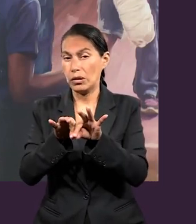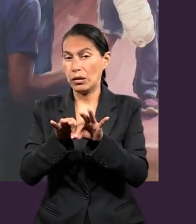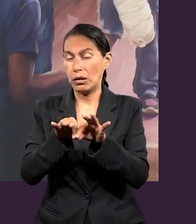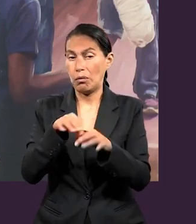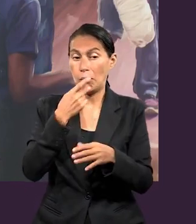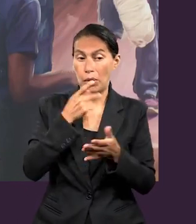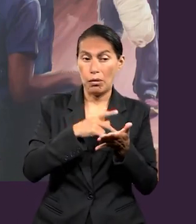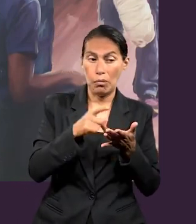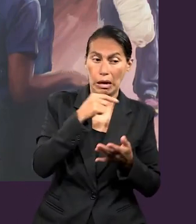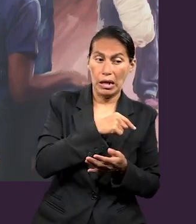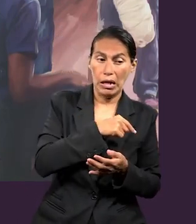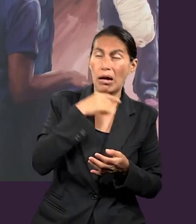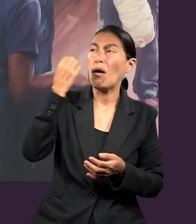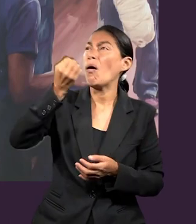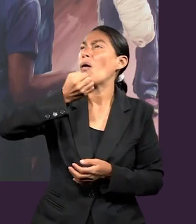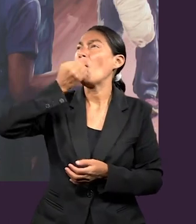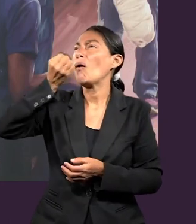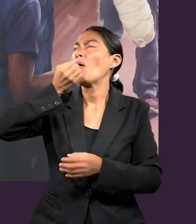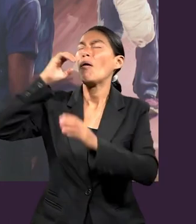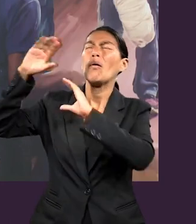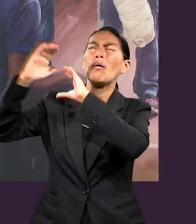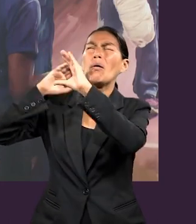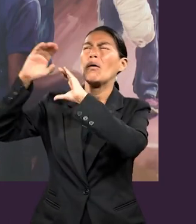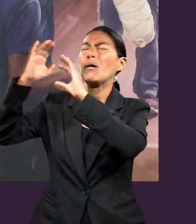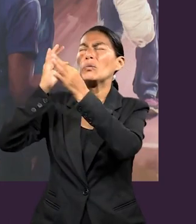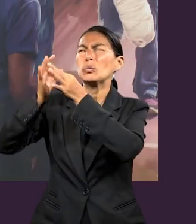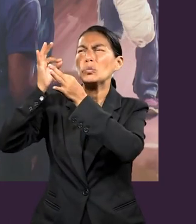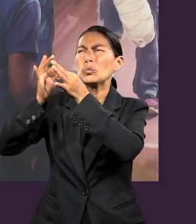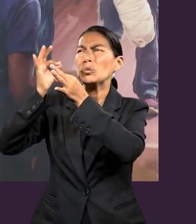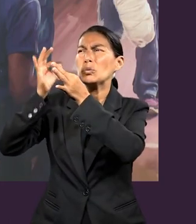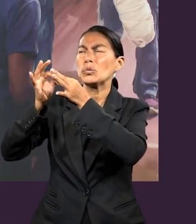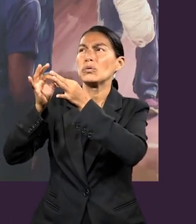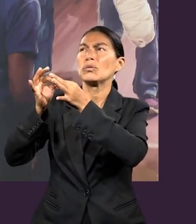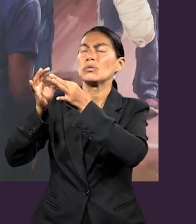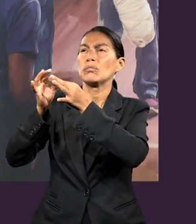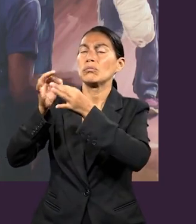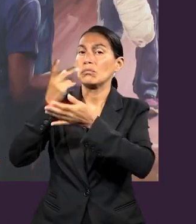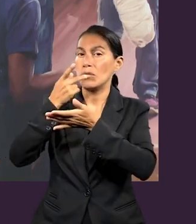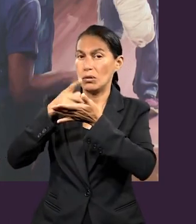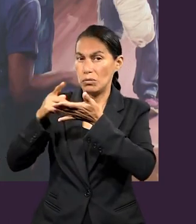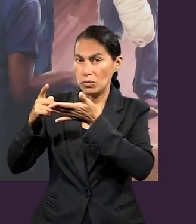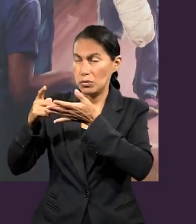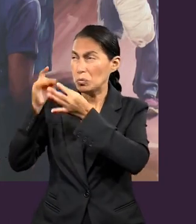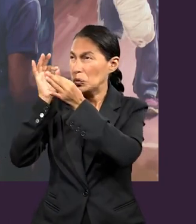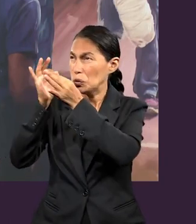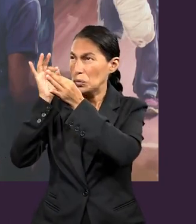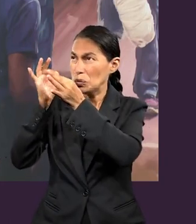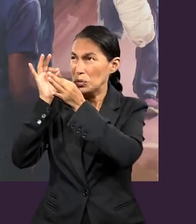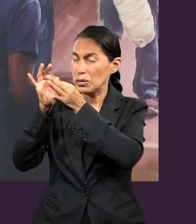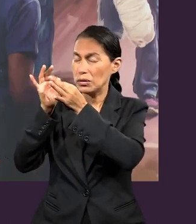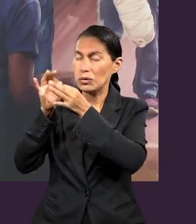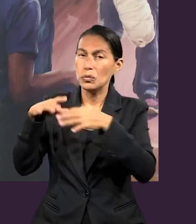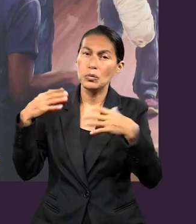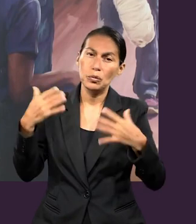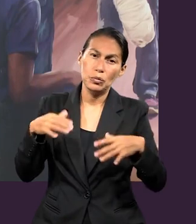encarcelamiento de Pablo fue la oración, la comunicación constante que hubo de Pablo para con Dios.